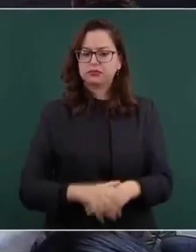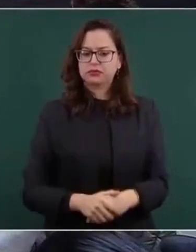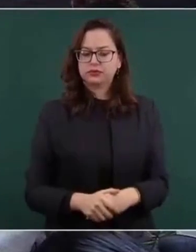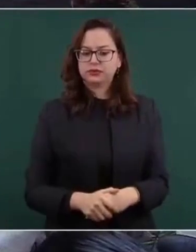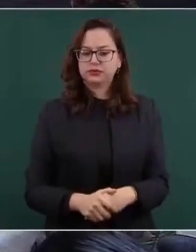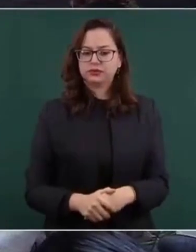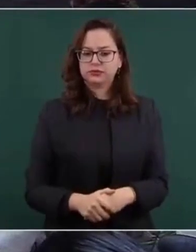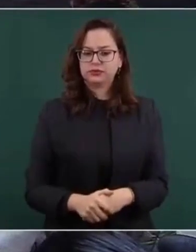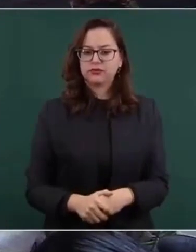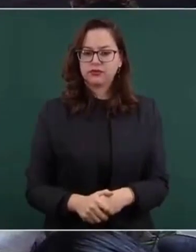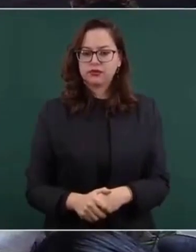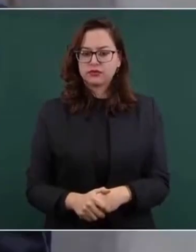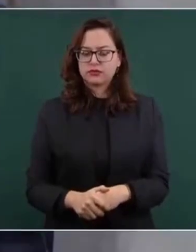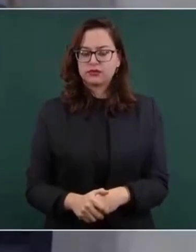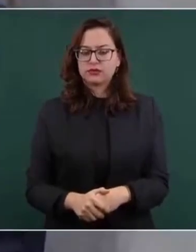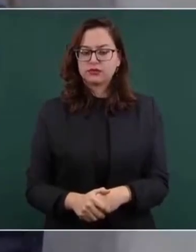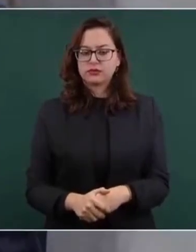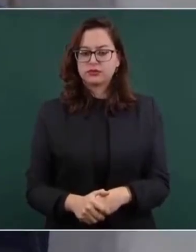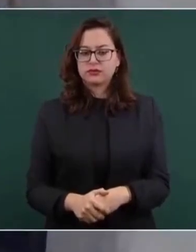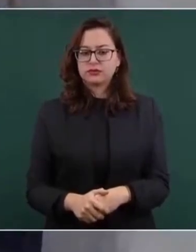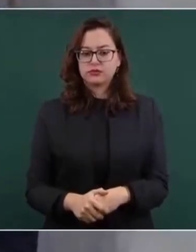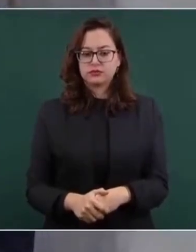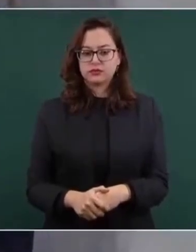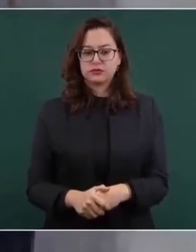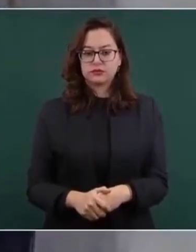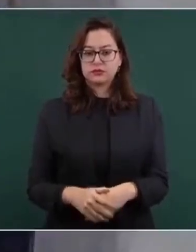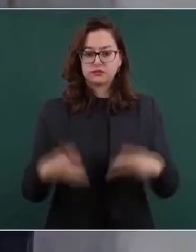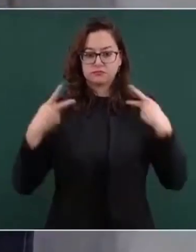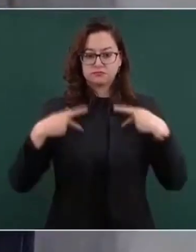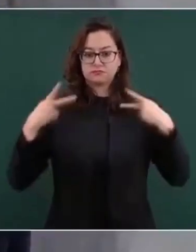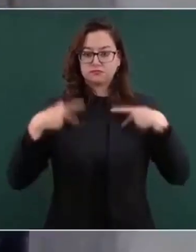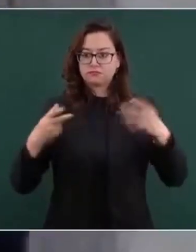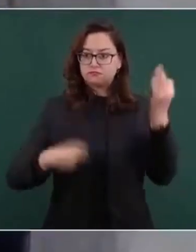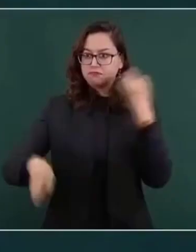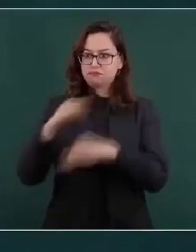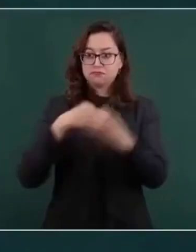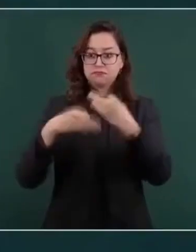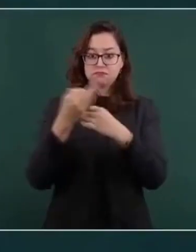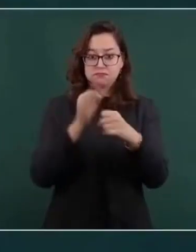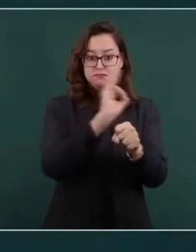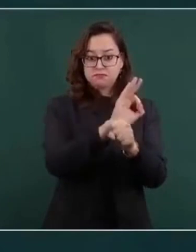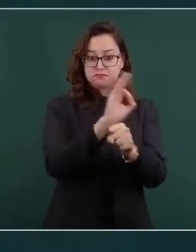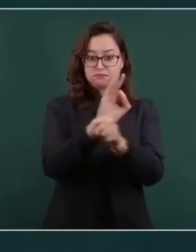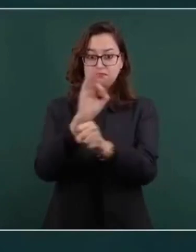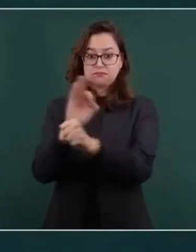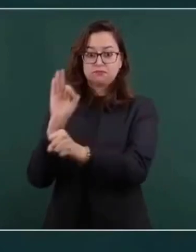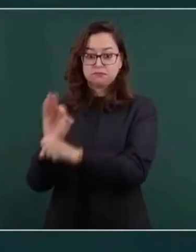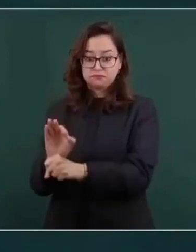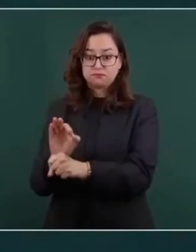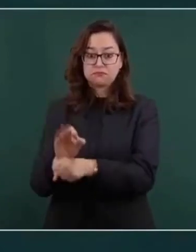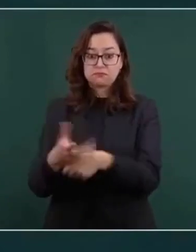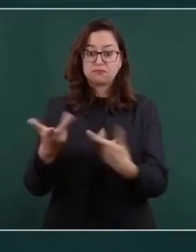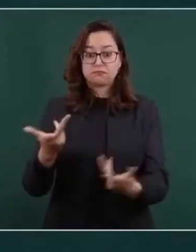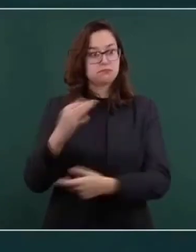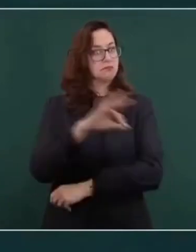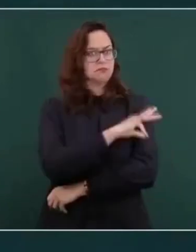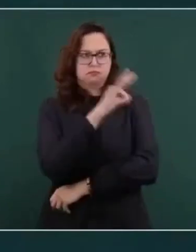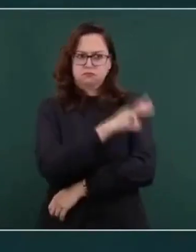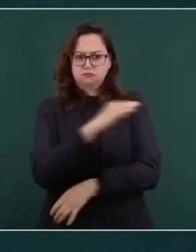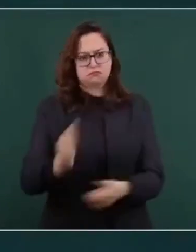vamos a proteger a la gente, vamos a seguir protegiendo con vacunas, porque eso es